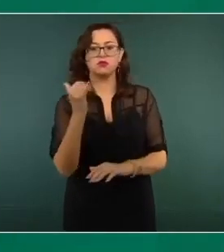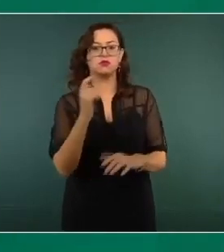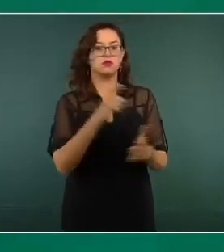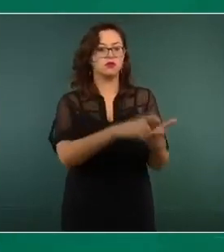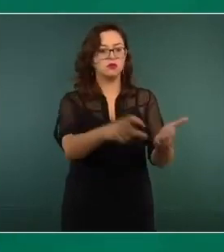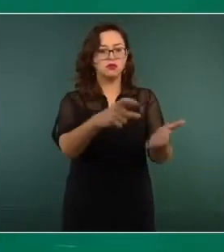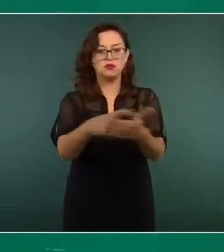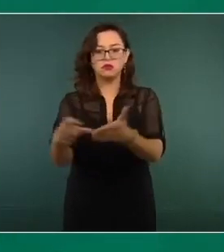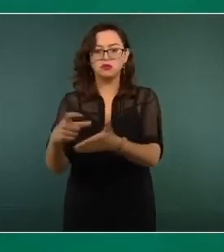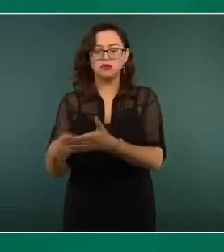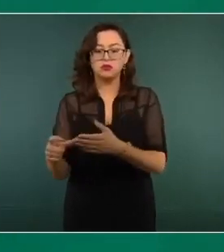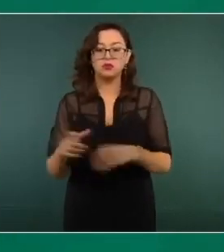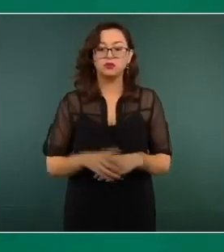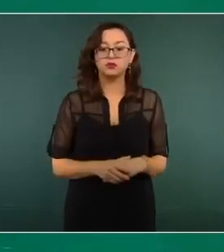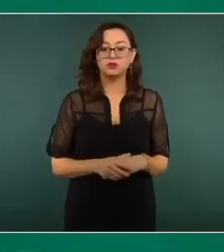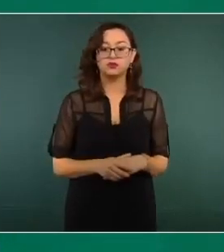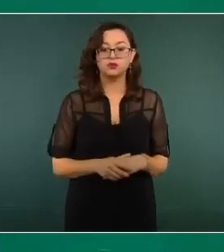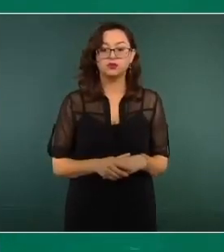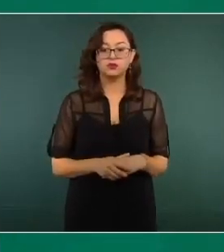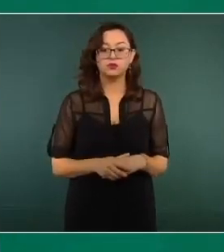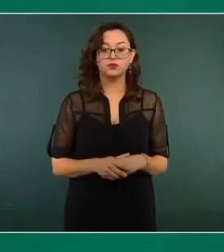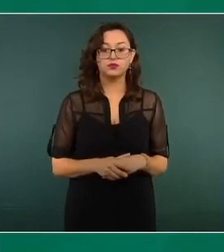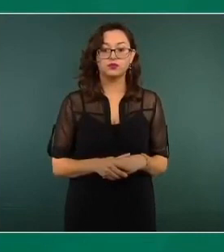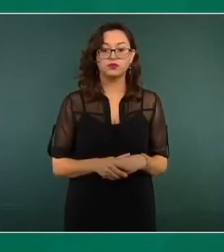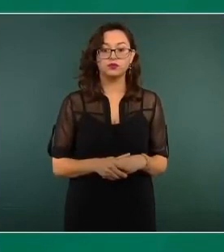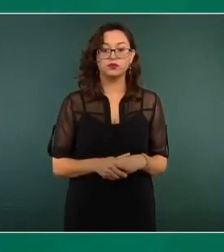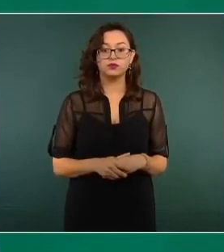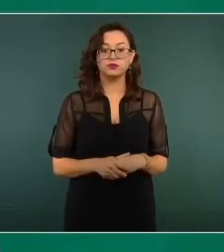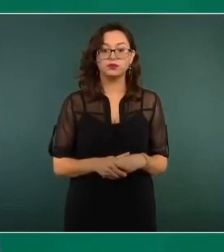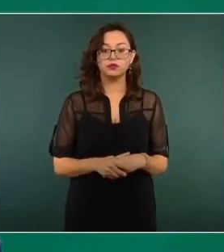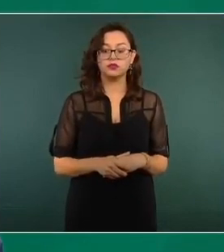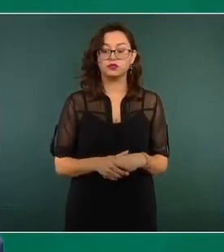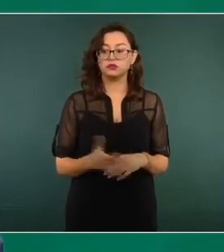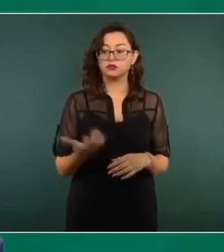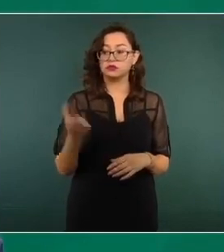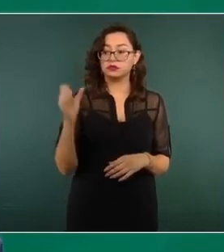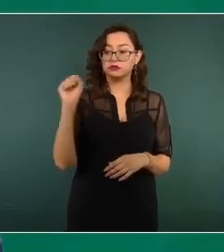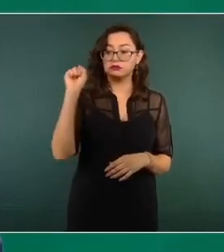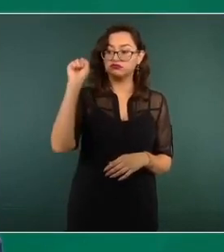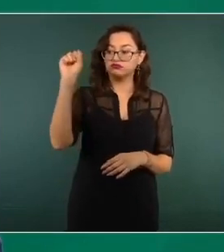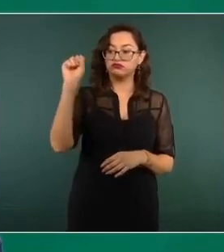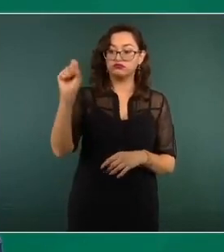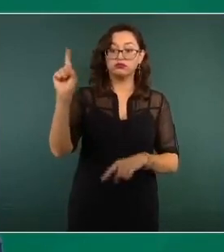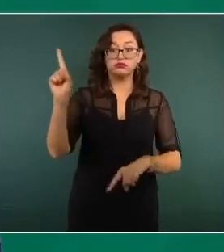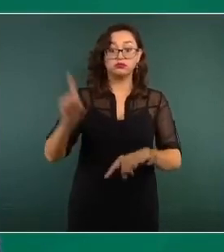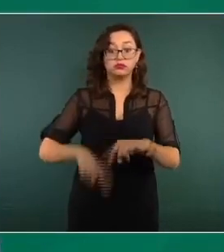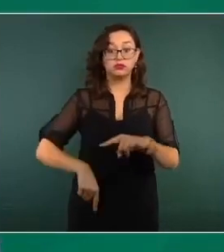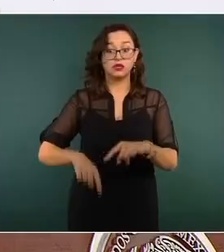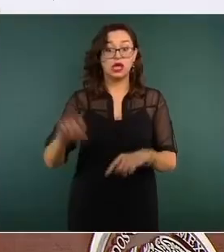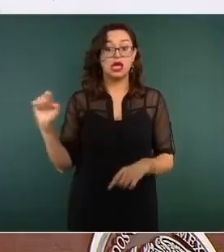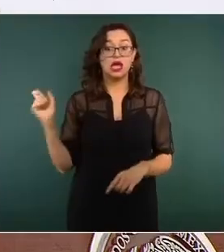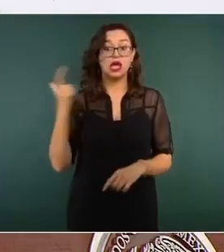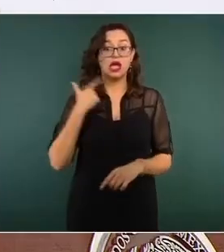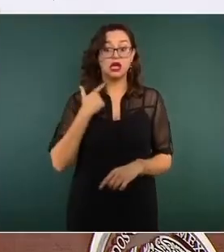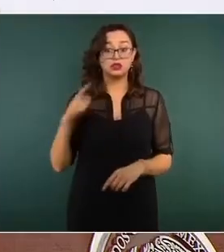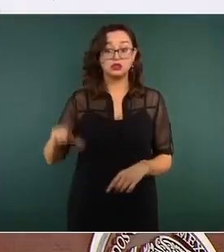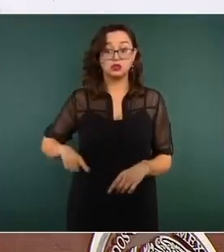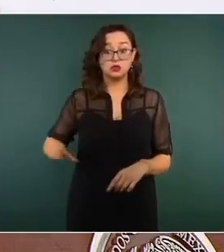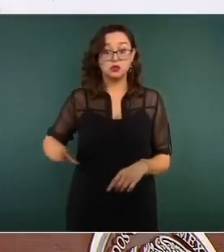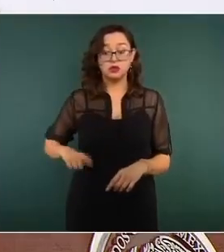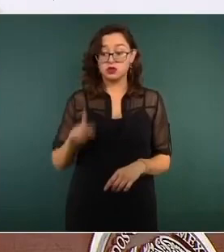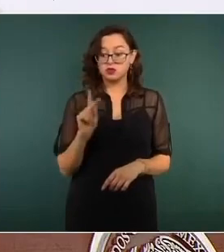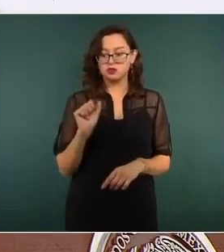Sacar al sindicato no sólo incomodó a aquel gobierno, sino que detonó